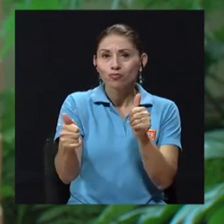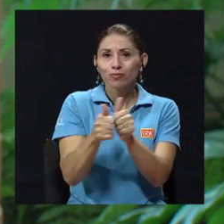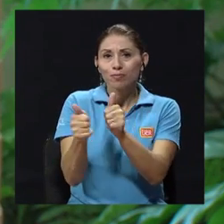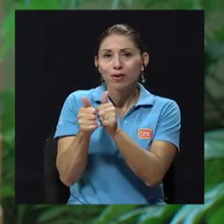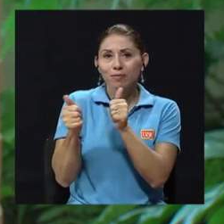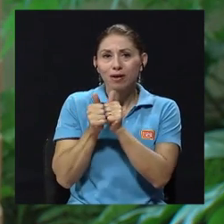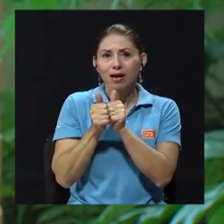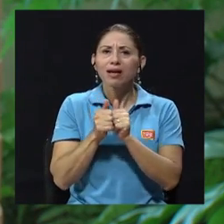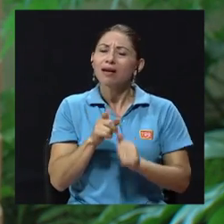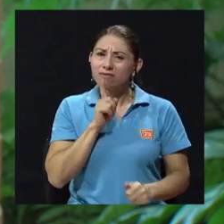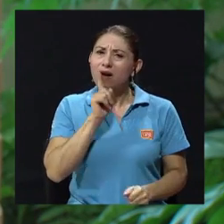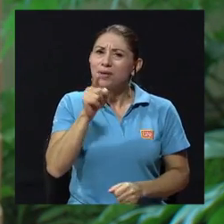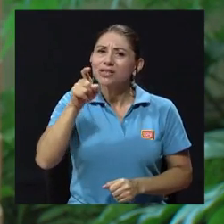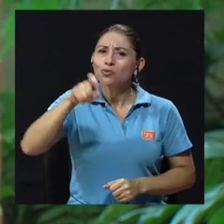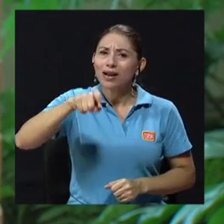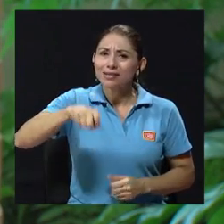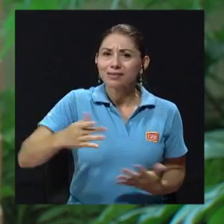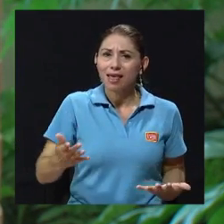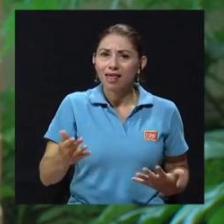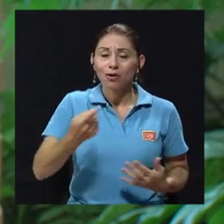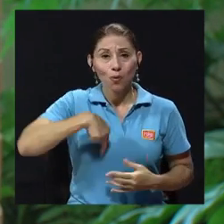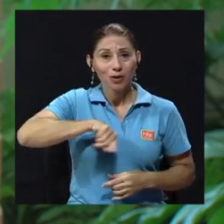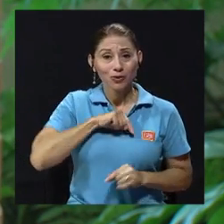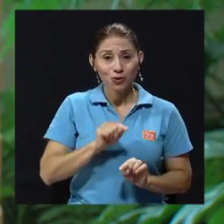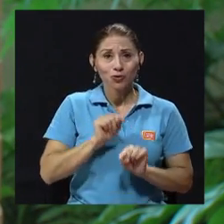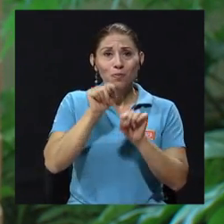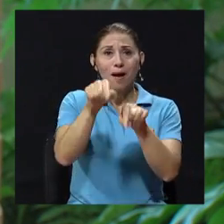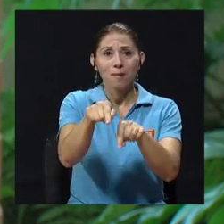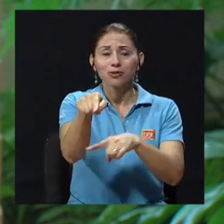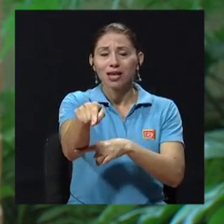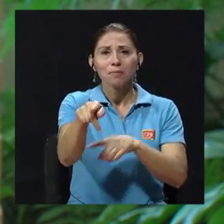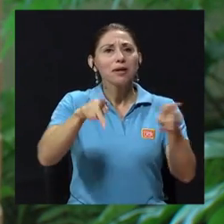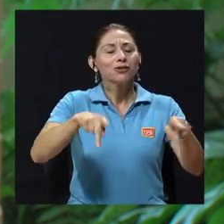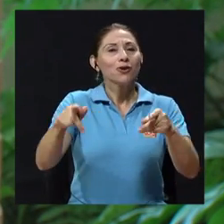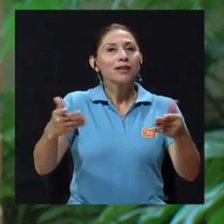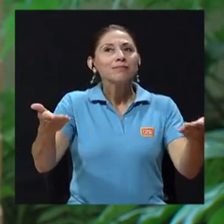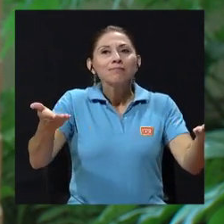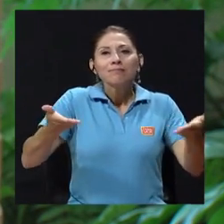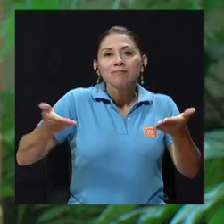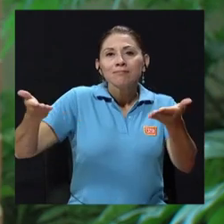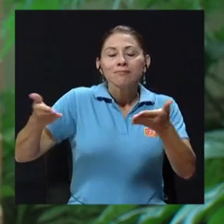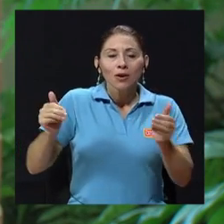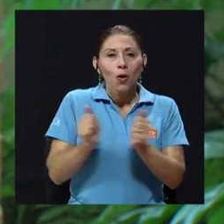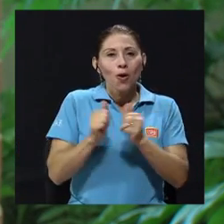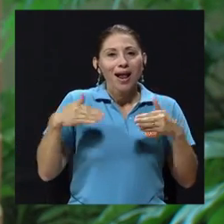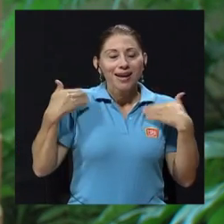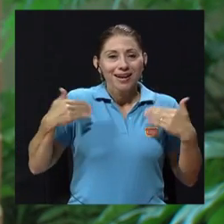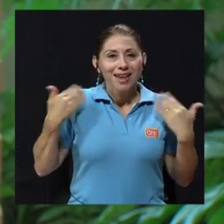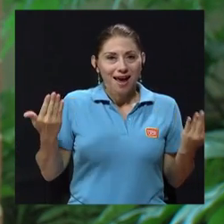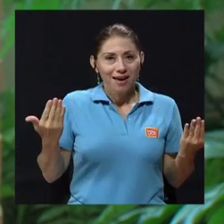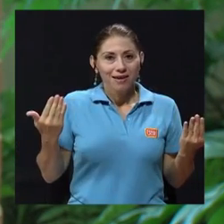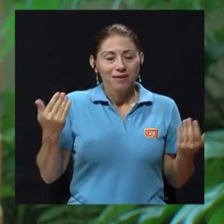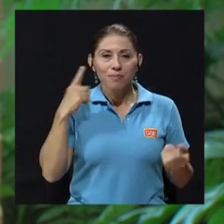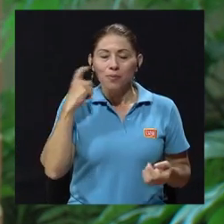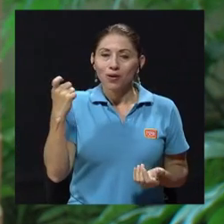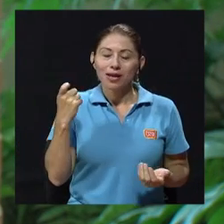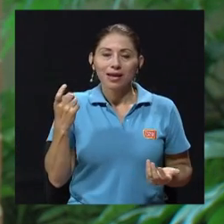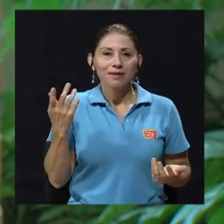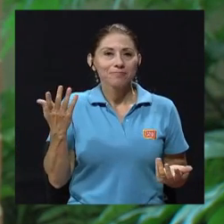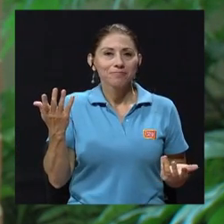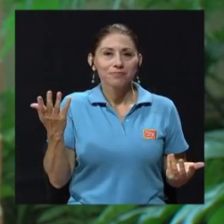necesidad cuando nosotros llegamos nos reciben con alegría porque